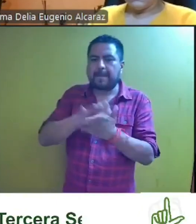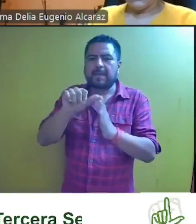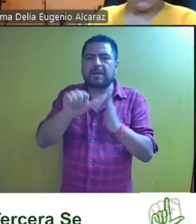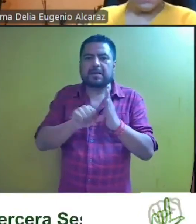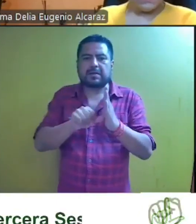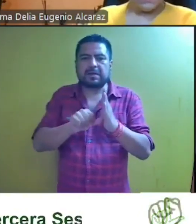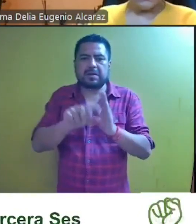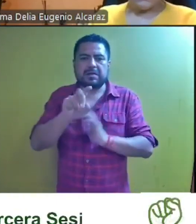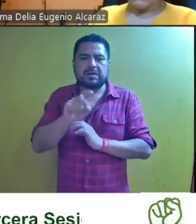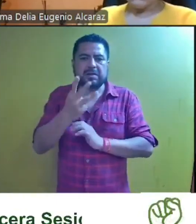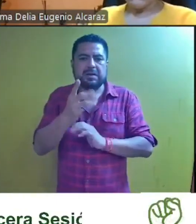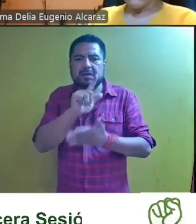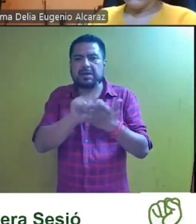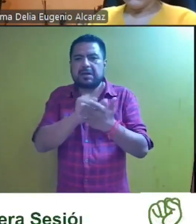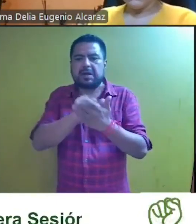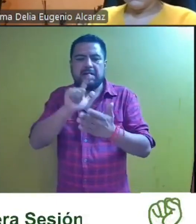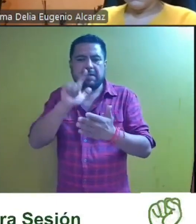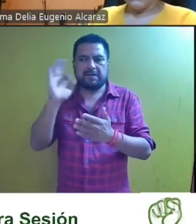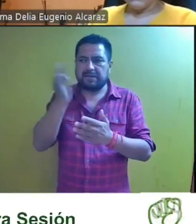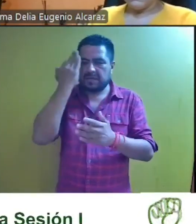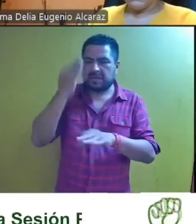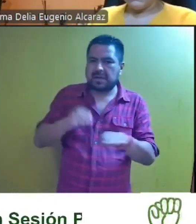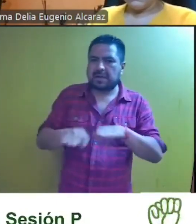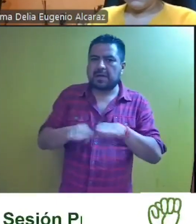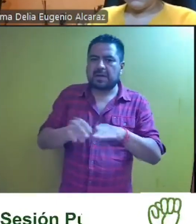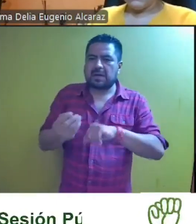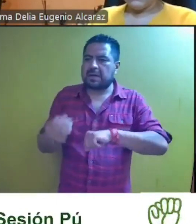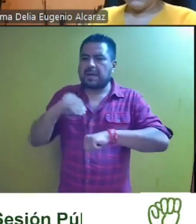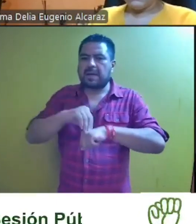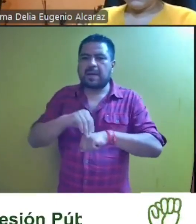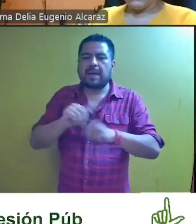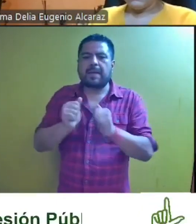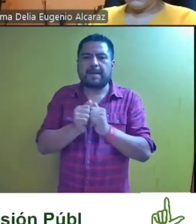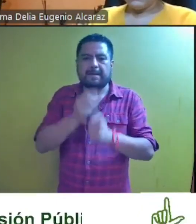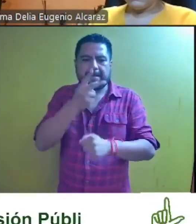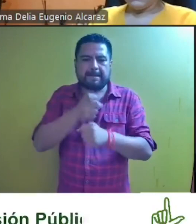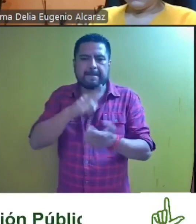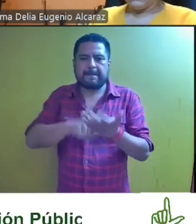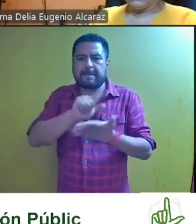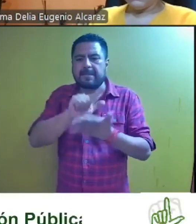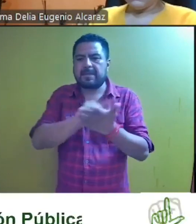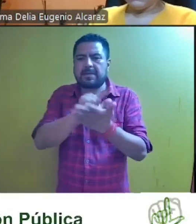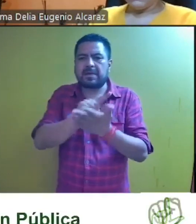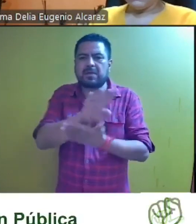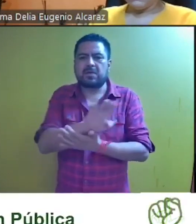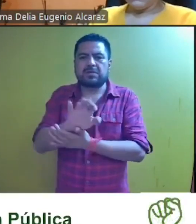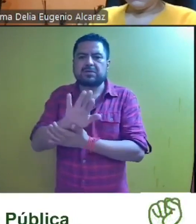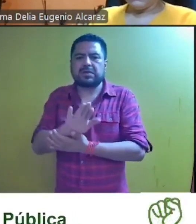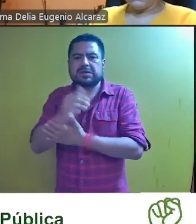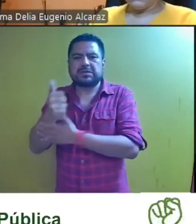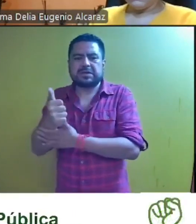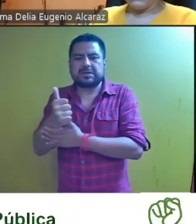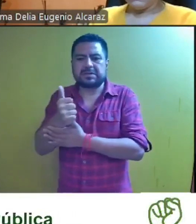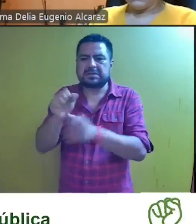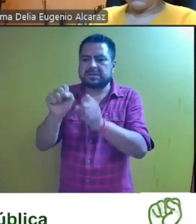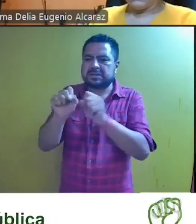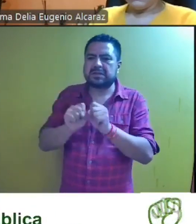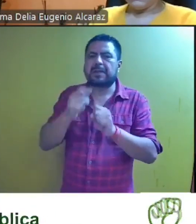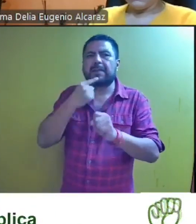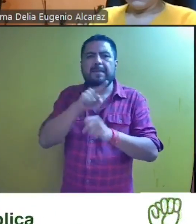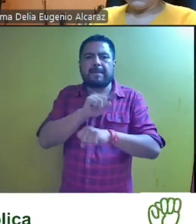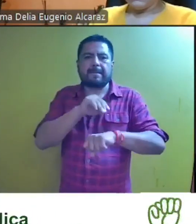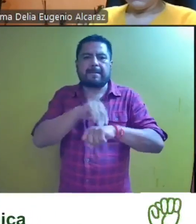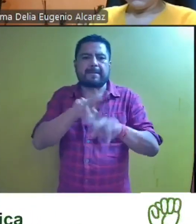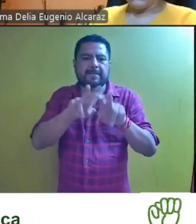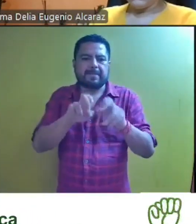artículo treinta y tres de la ley federal del trabajo aplicada de manera supletoria a la ley número cuatro cincuenta y seis del sistema de medios de impugnación en materia